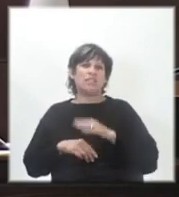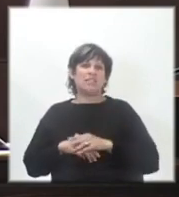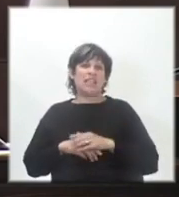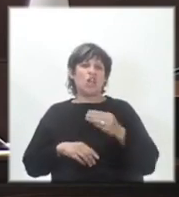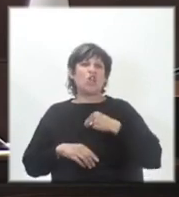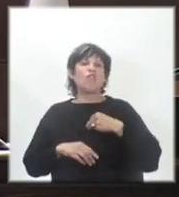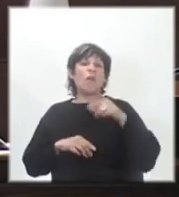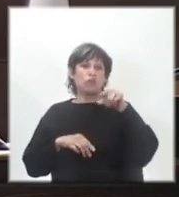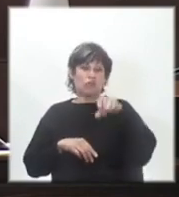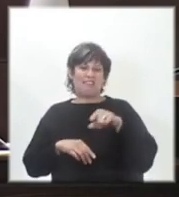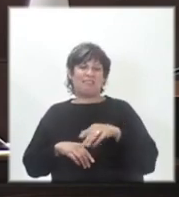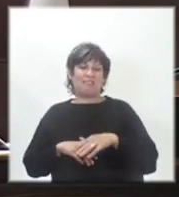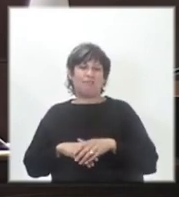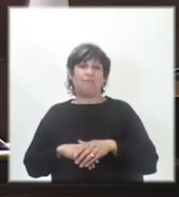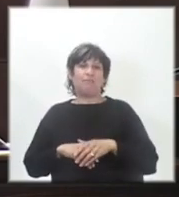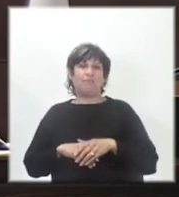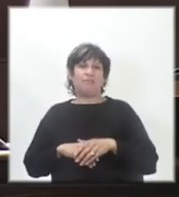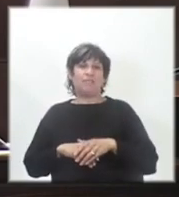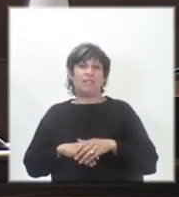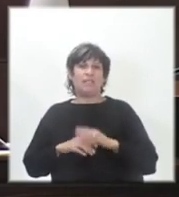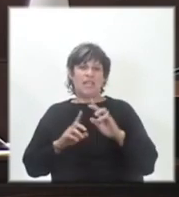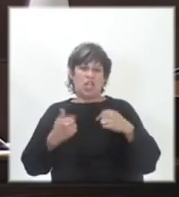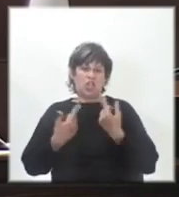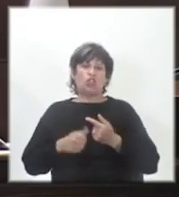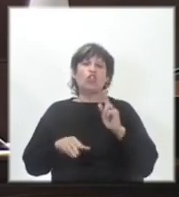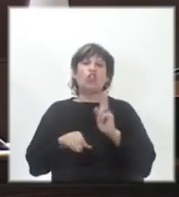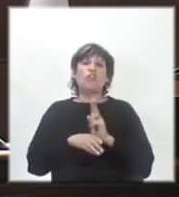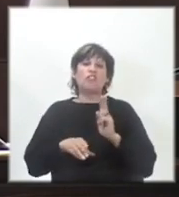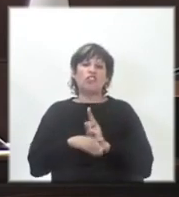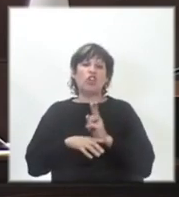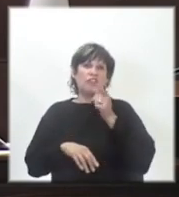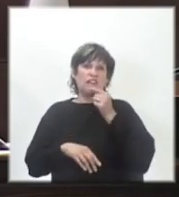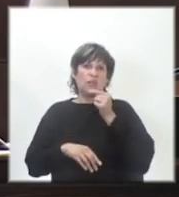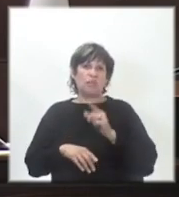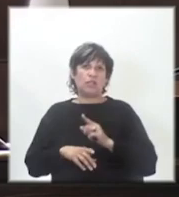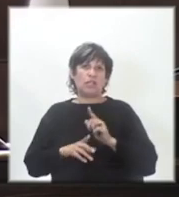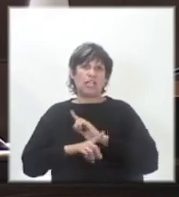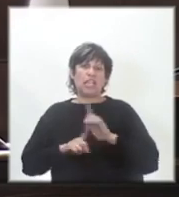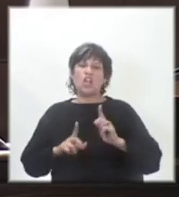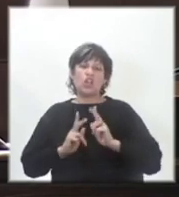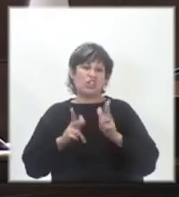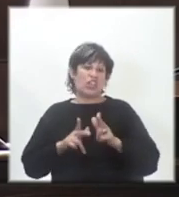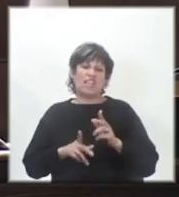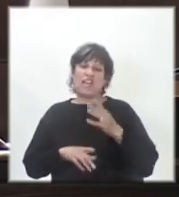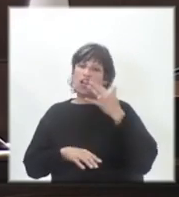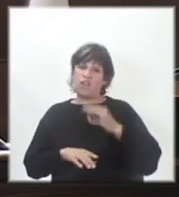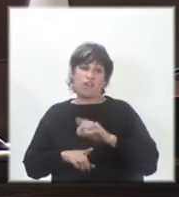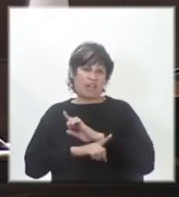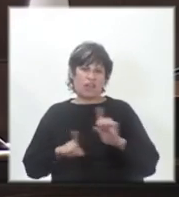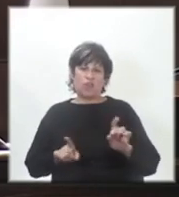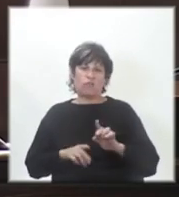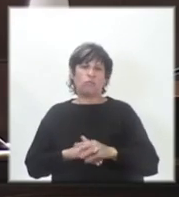confiamos en ella, presidente. Y somos defensores de la policía. Que no se diga lo que no es cierto.